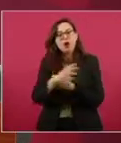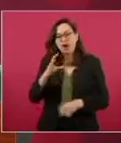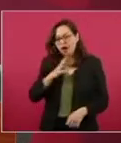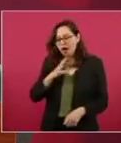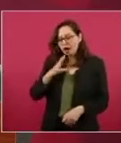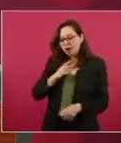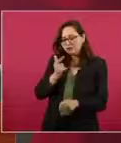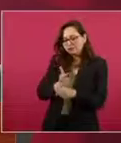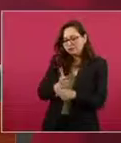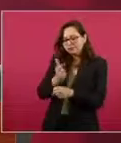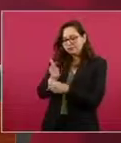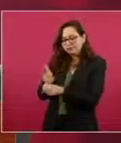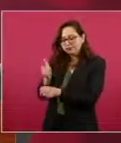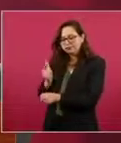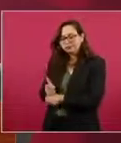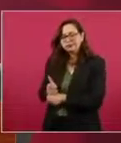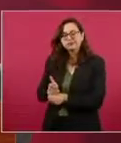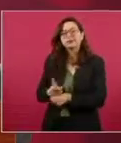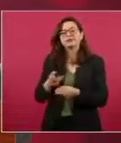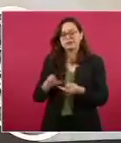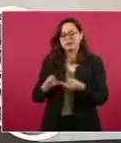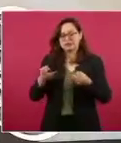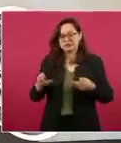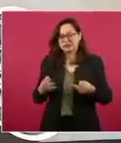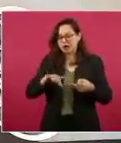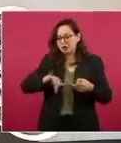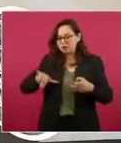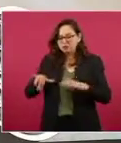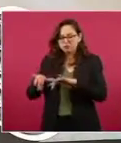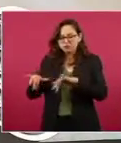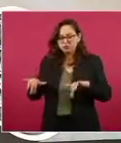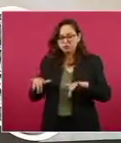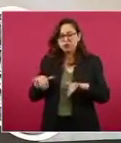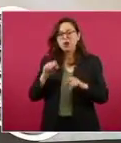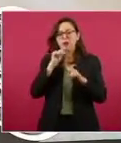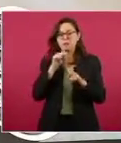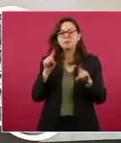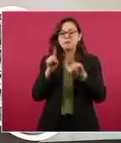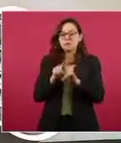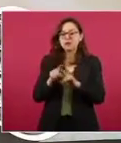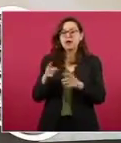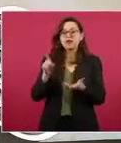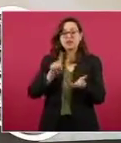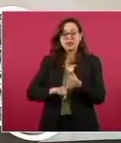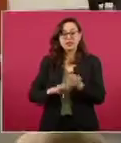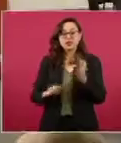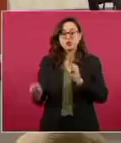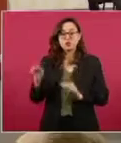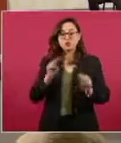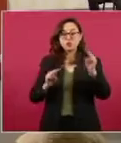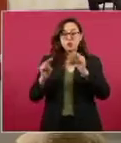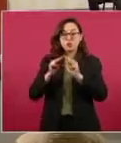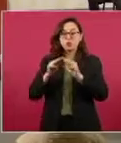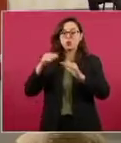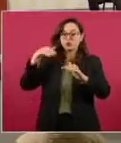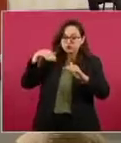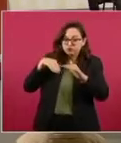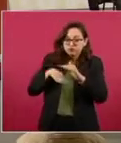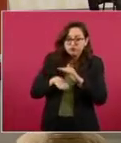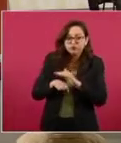entierros de superficie, pero también en contextos de cavernas y cuevas